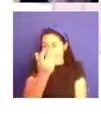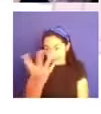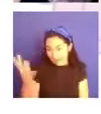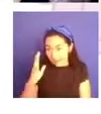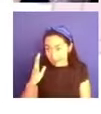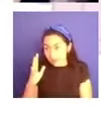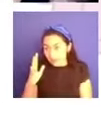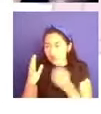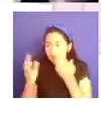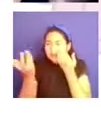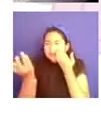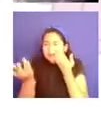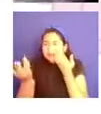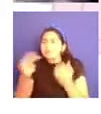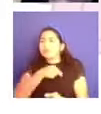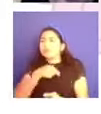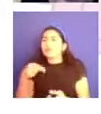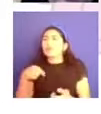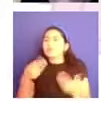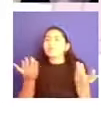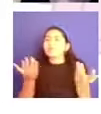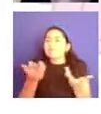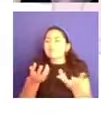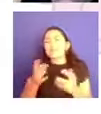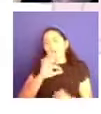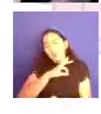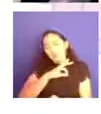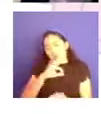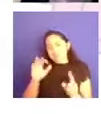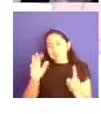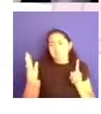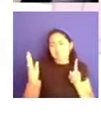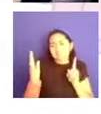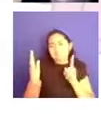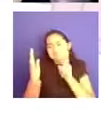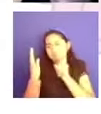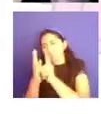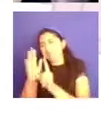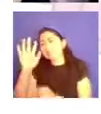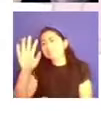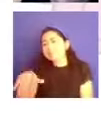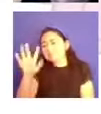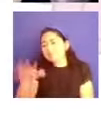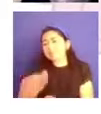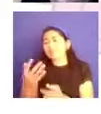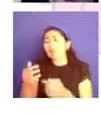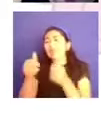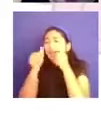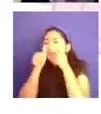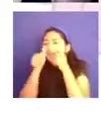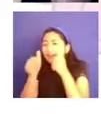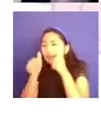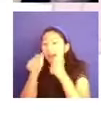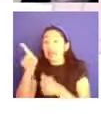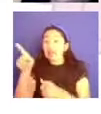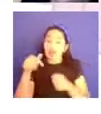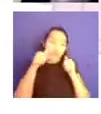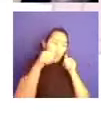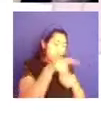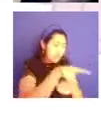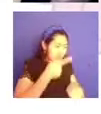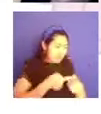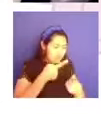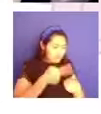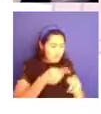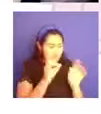posibilidad de podernos acercarnos a alguien y poder escuchar, escuchar de una manera activa, escuchar de una manera